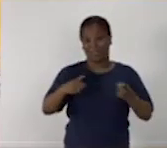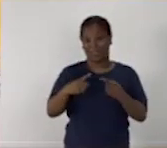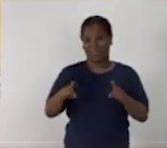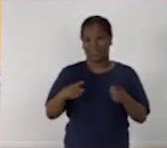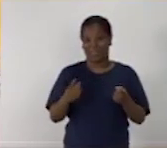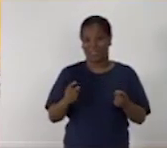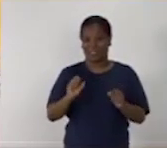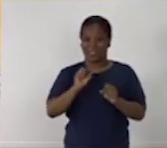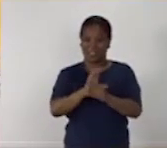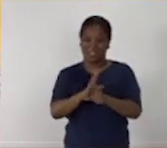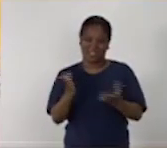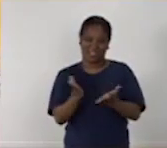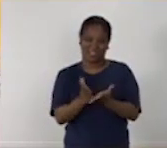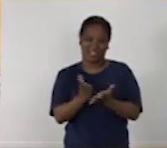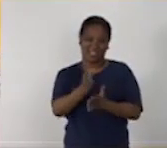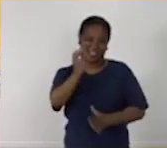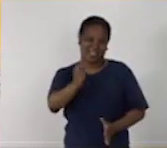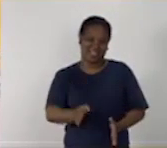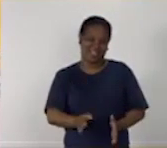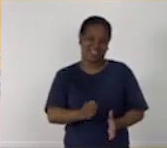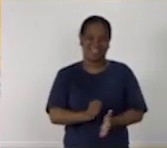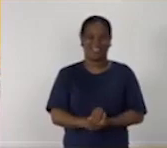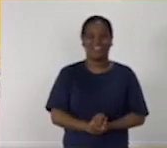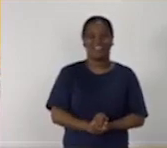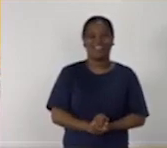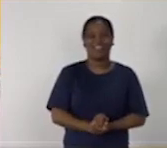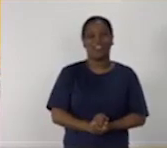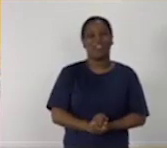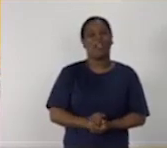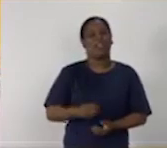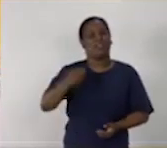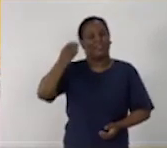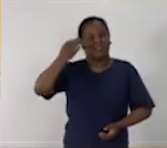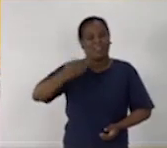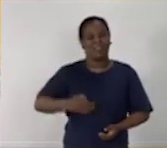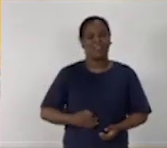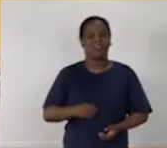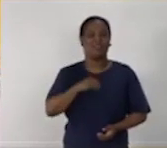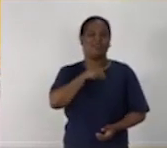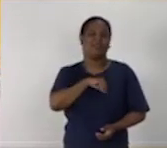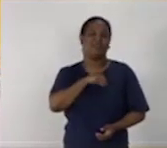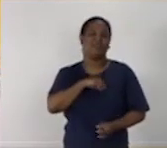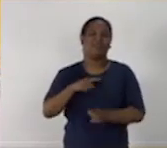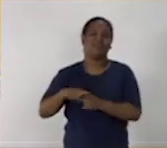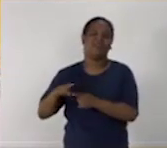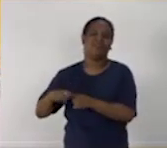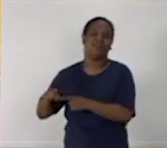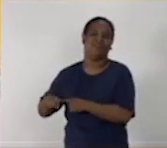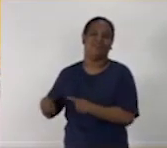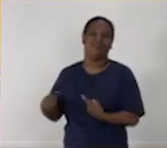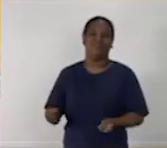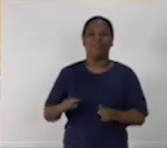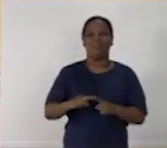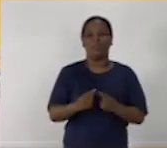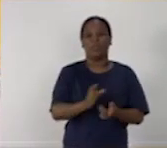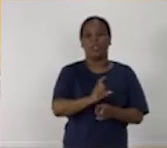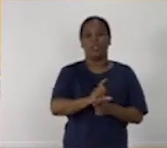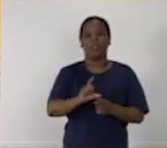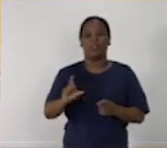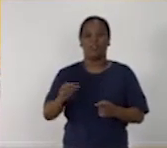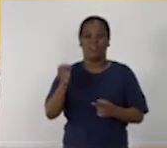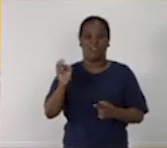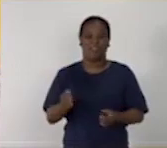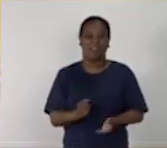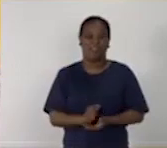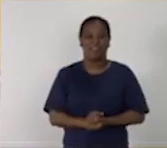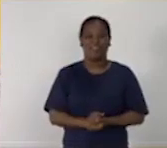canción con la que les di la bienvenida, ¿verdad? Seguramente sintieron nostalgia por todas esas actividades que ustedes hacían al